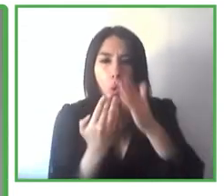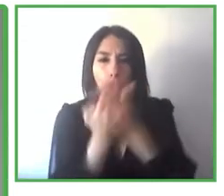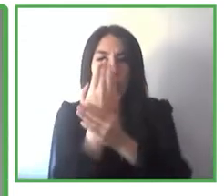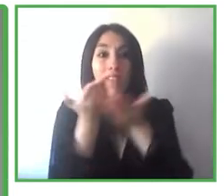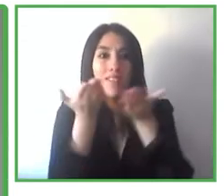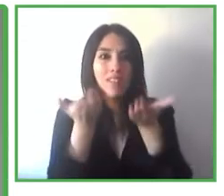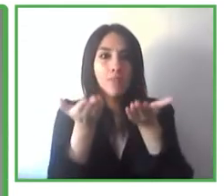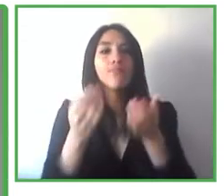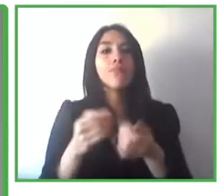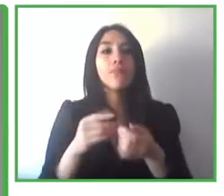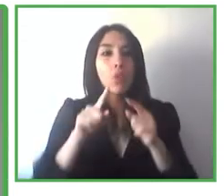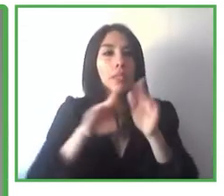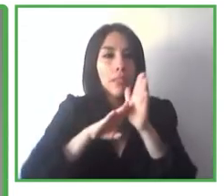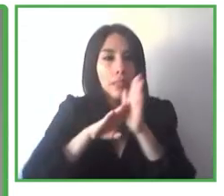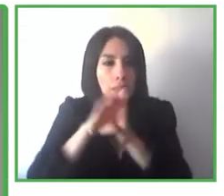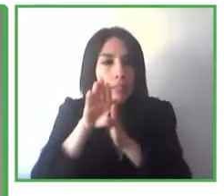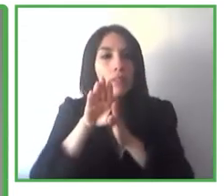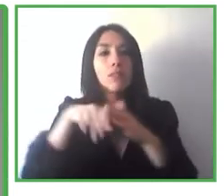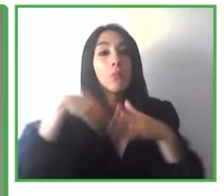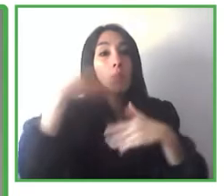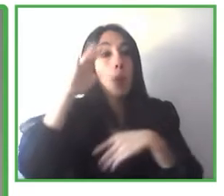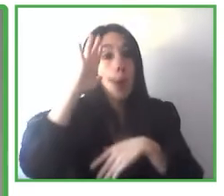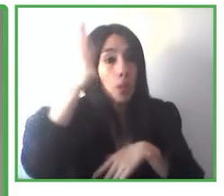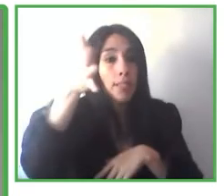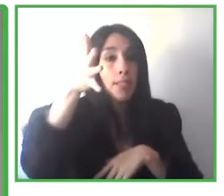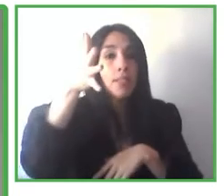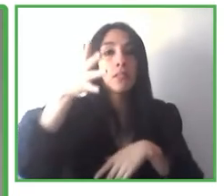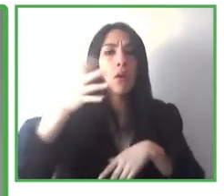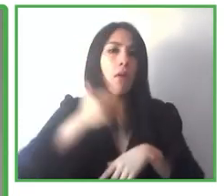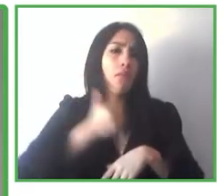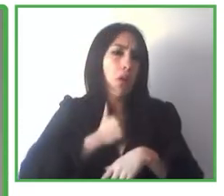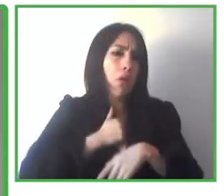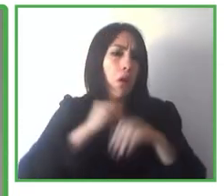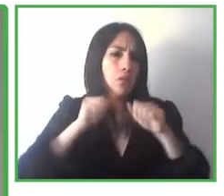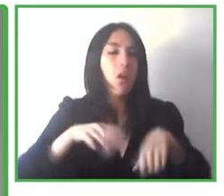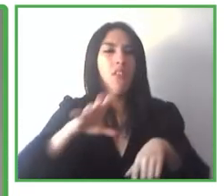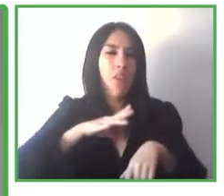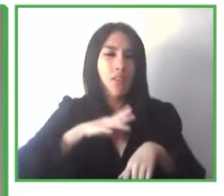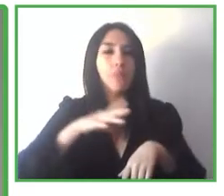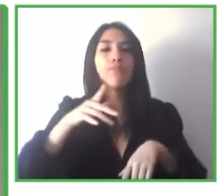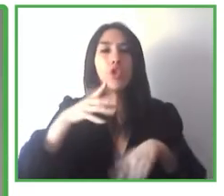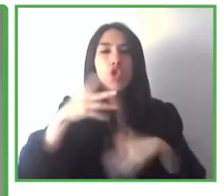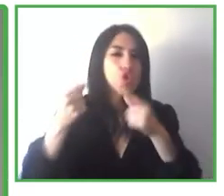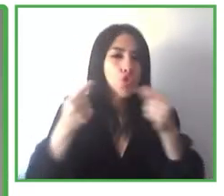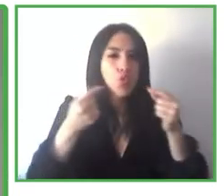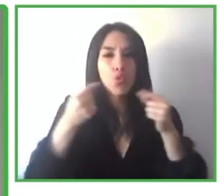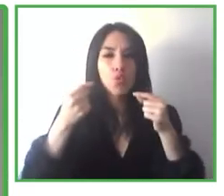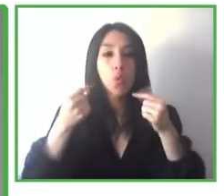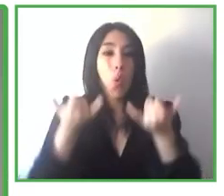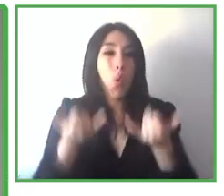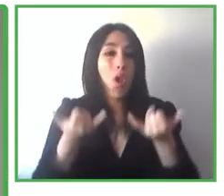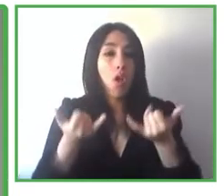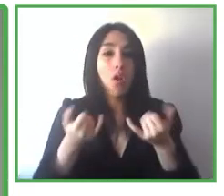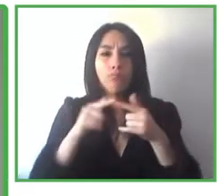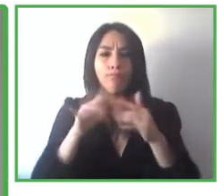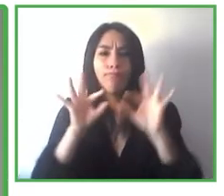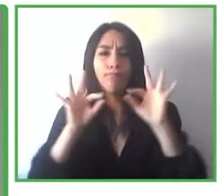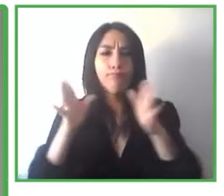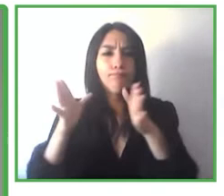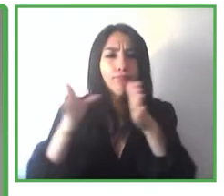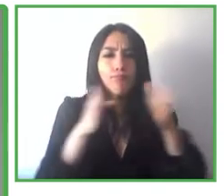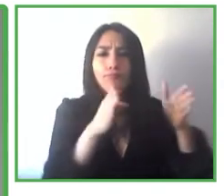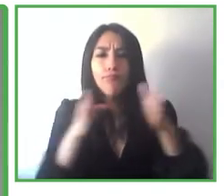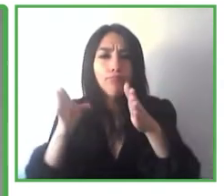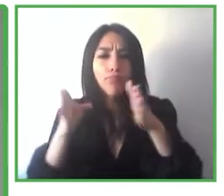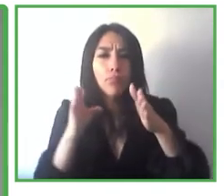pues aún no se han realizado en gran medida, están digamos iniciándose y se caracterizan porque presentan una innovación,